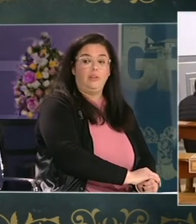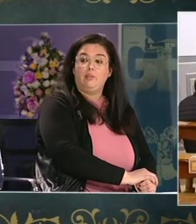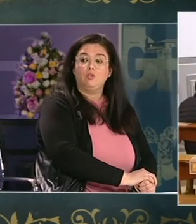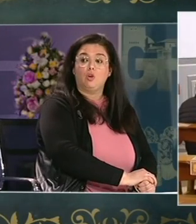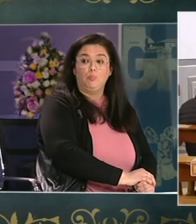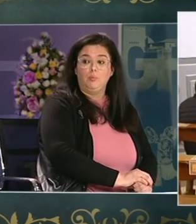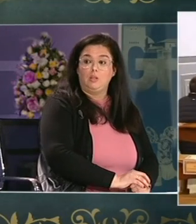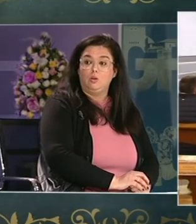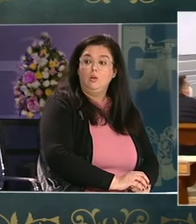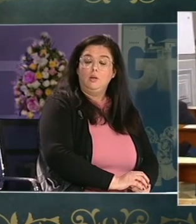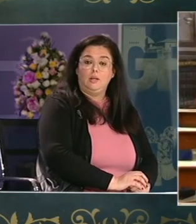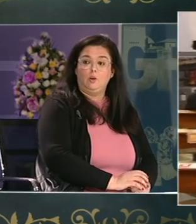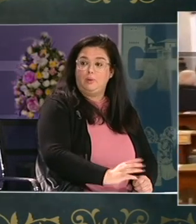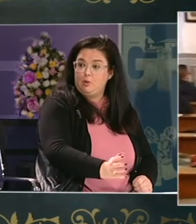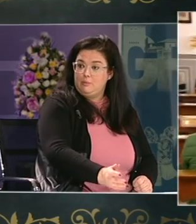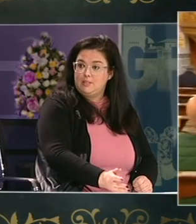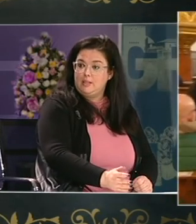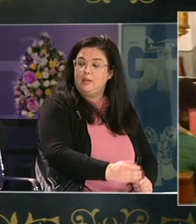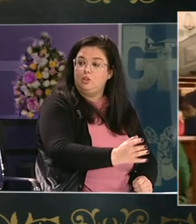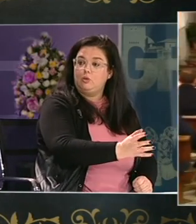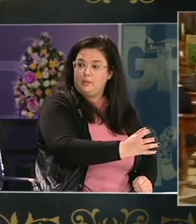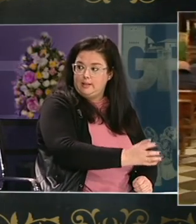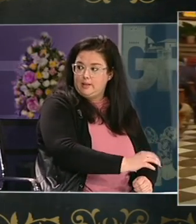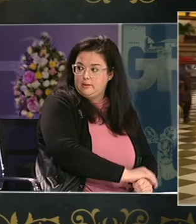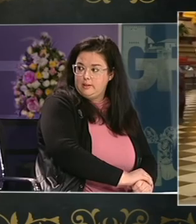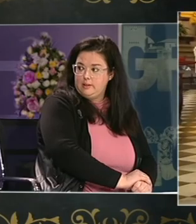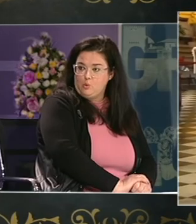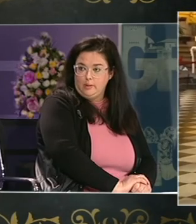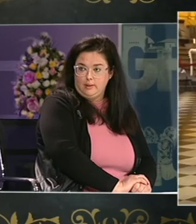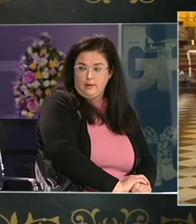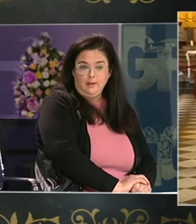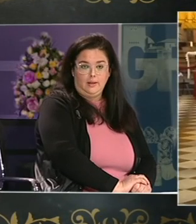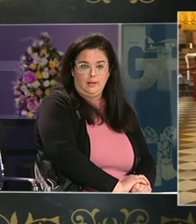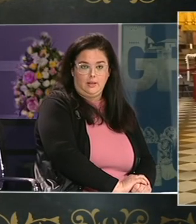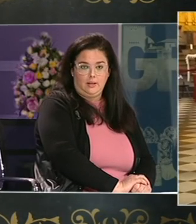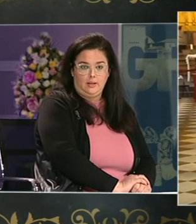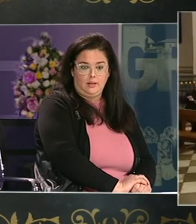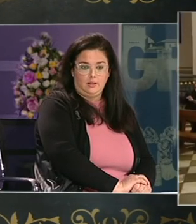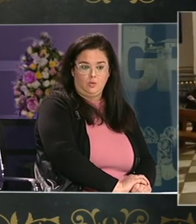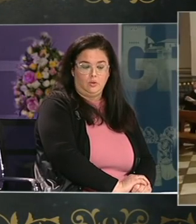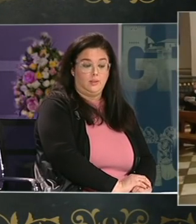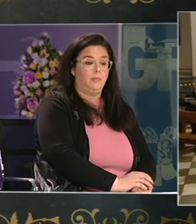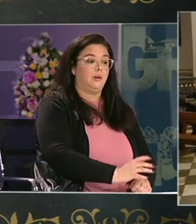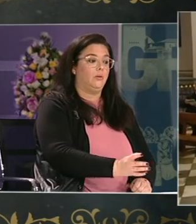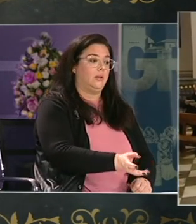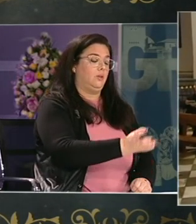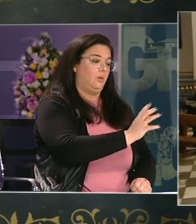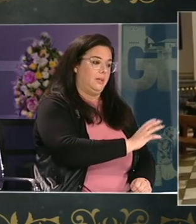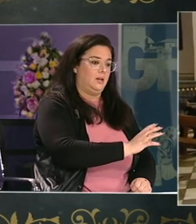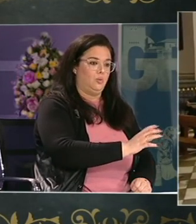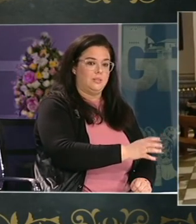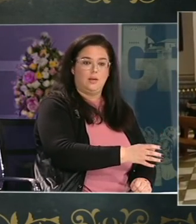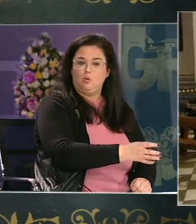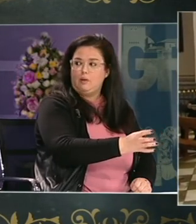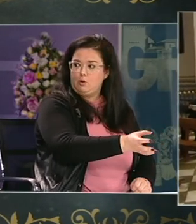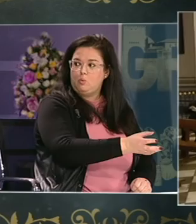junta de federación se comprometió en los primeros meses del año en dar cuenta de todo este tema recordar que todavía